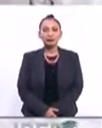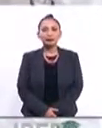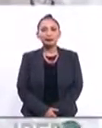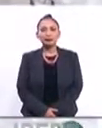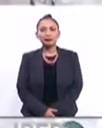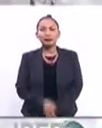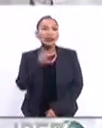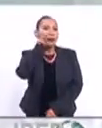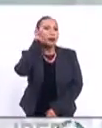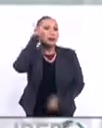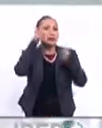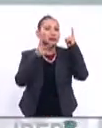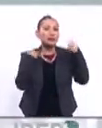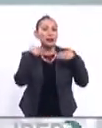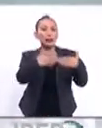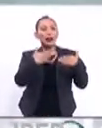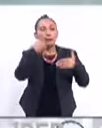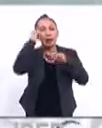¿Qué tal